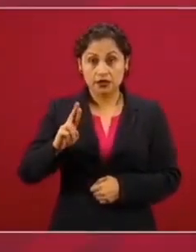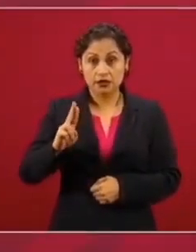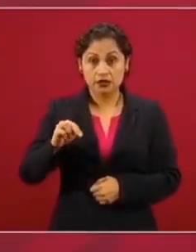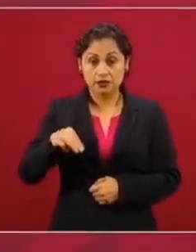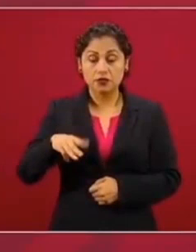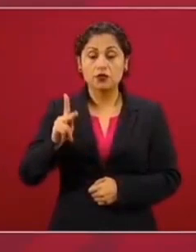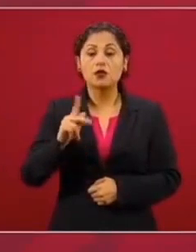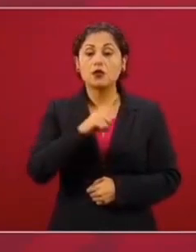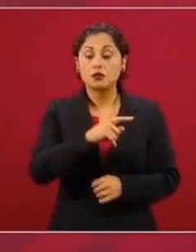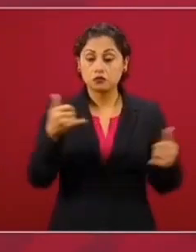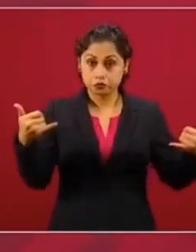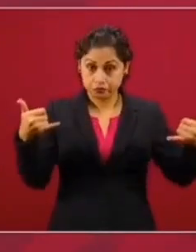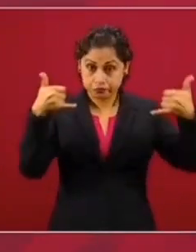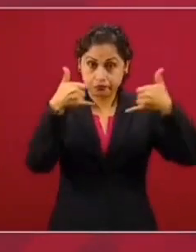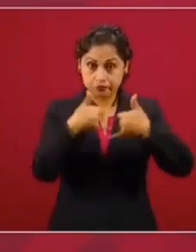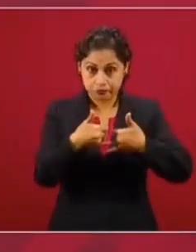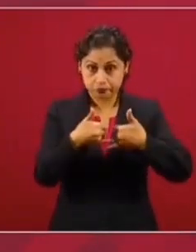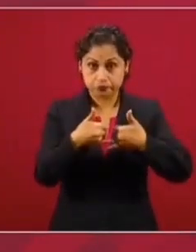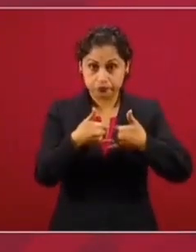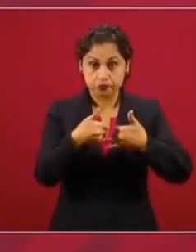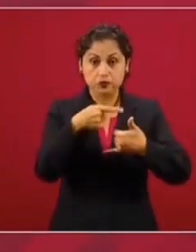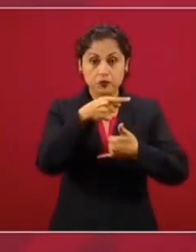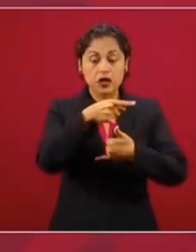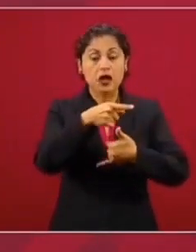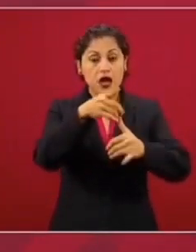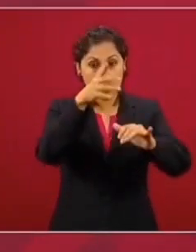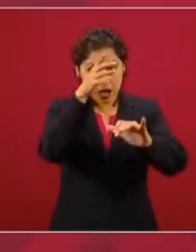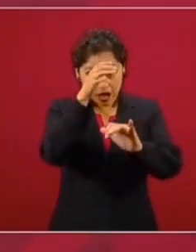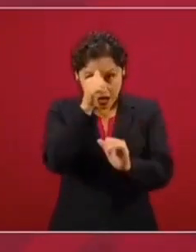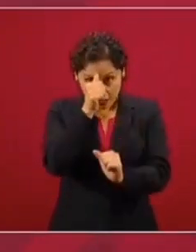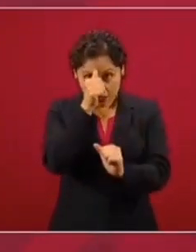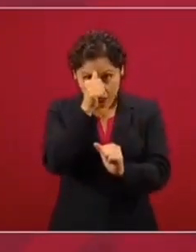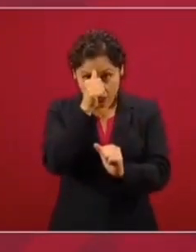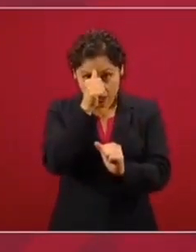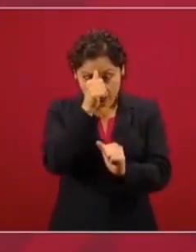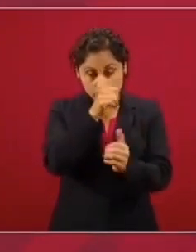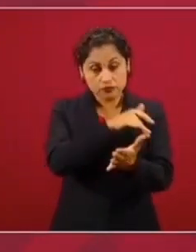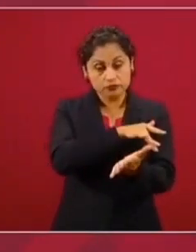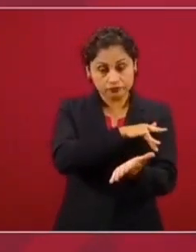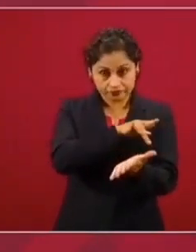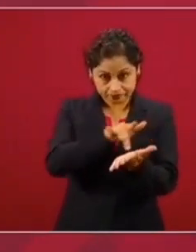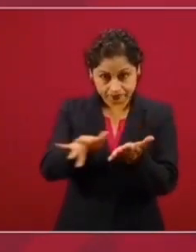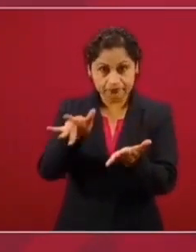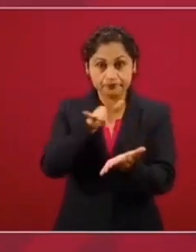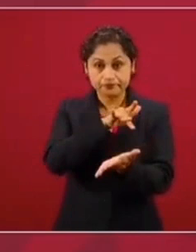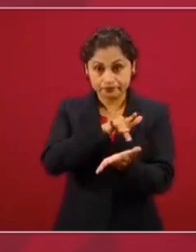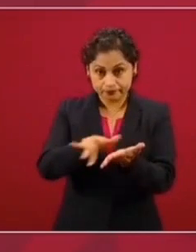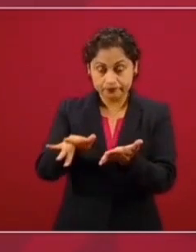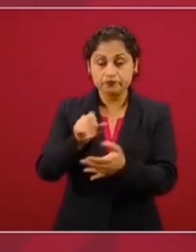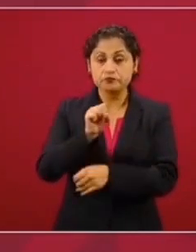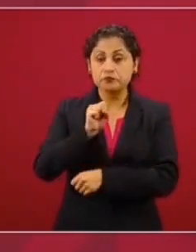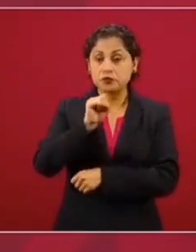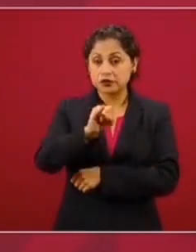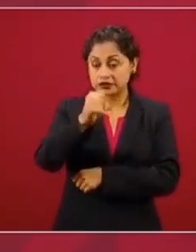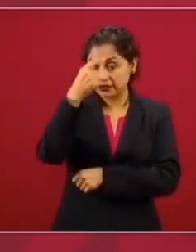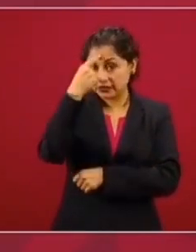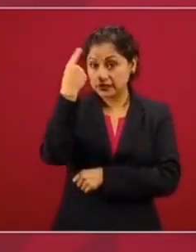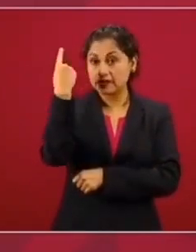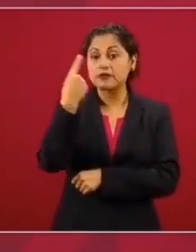que habría un respaldo, un acceso para que México pudiese adquirir